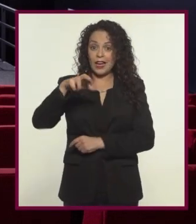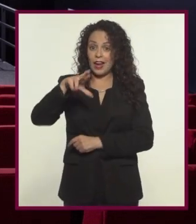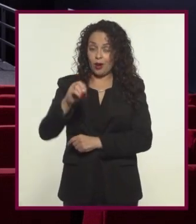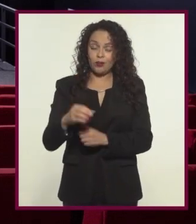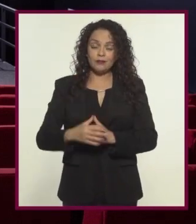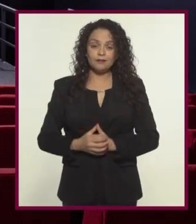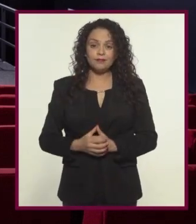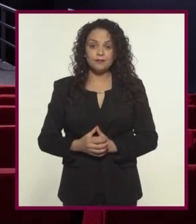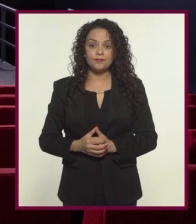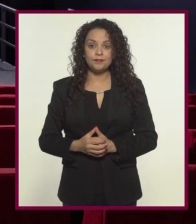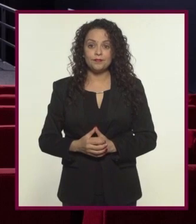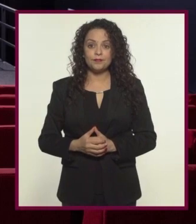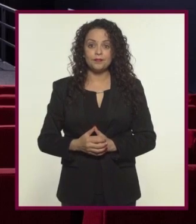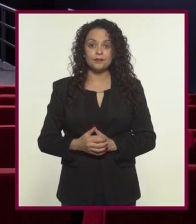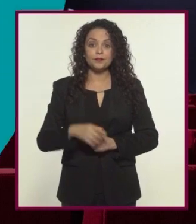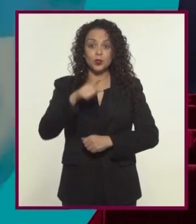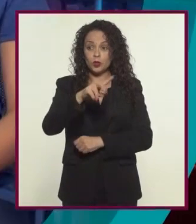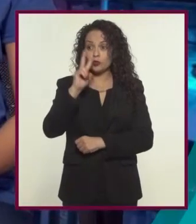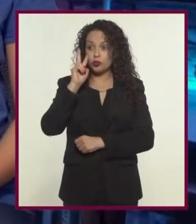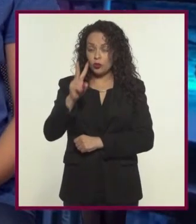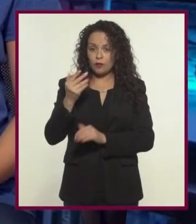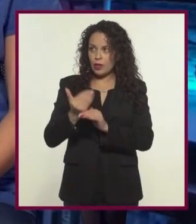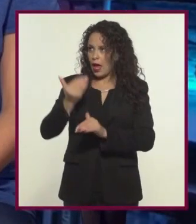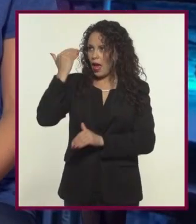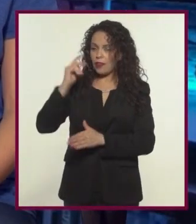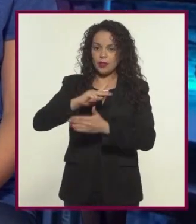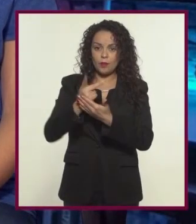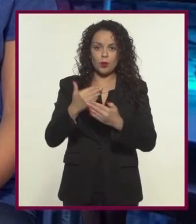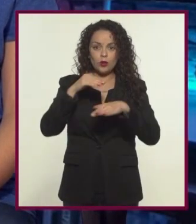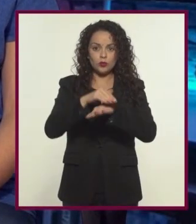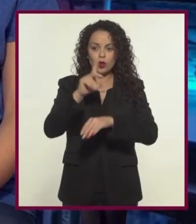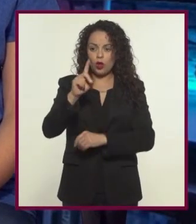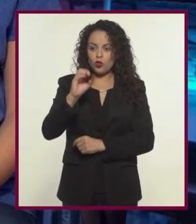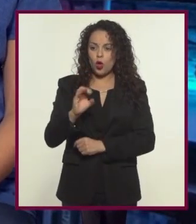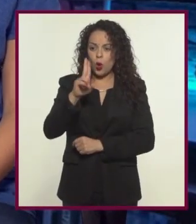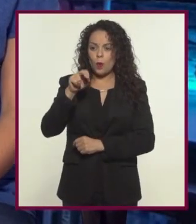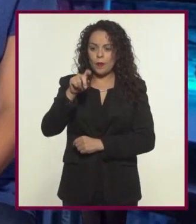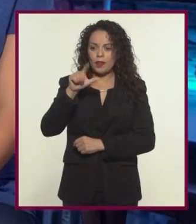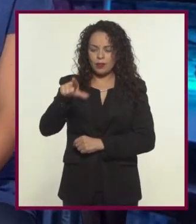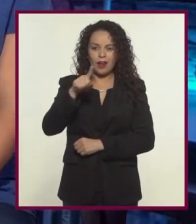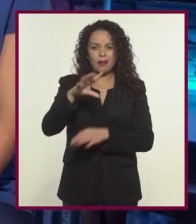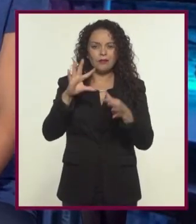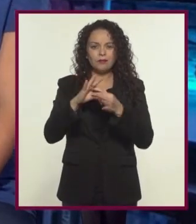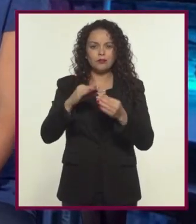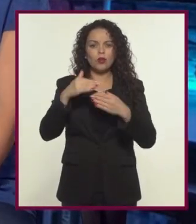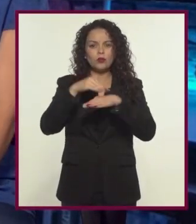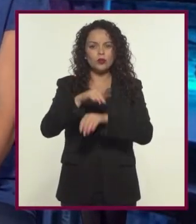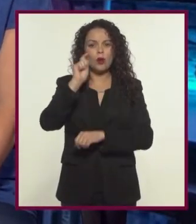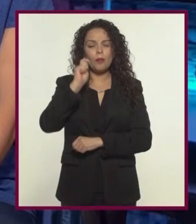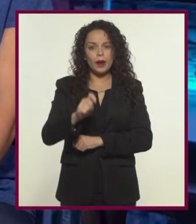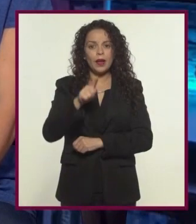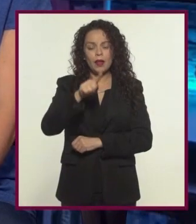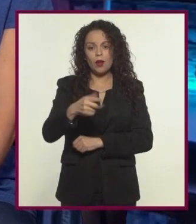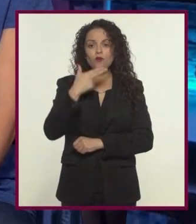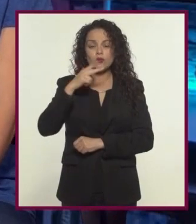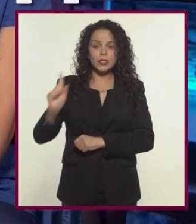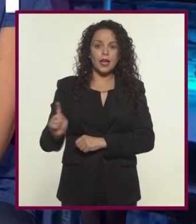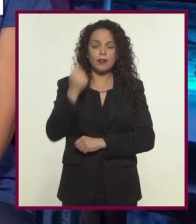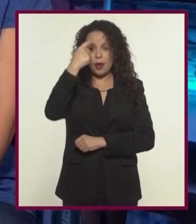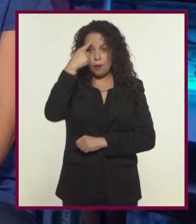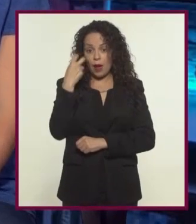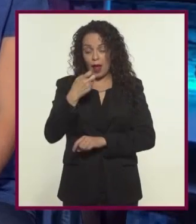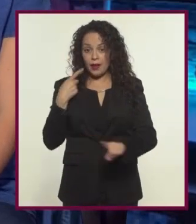géneros documentales Si vieron nuestro programa sobre el documental se acordarán que hablamos del impacto que ha tenido la